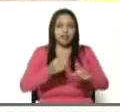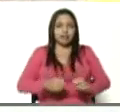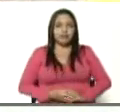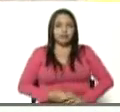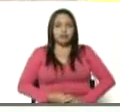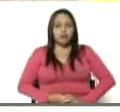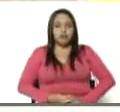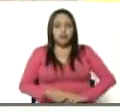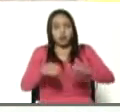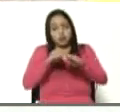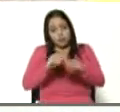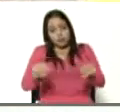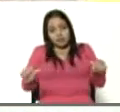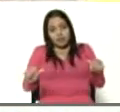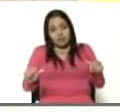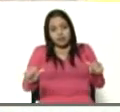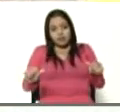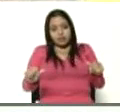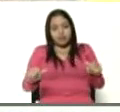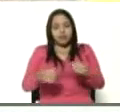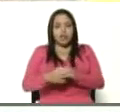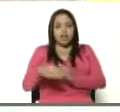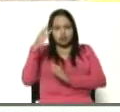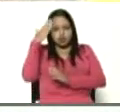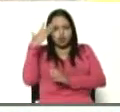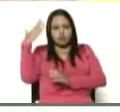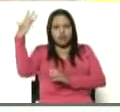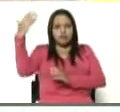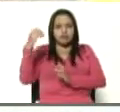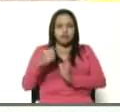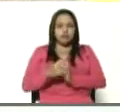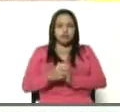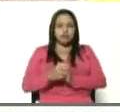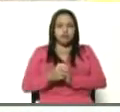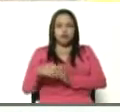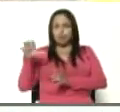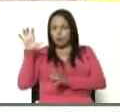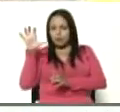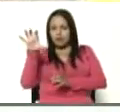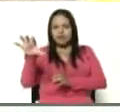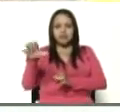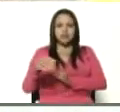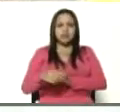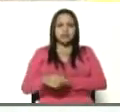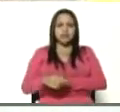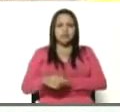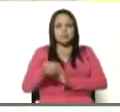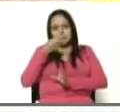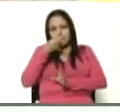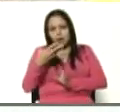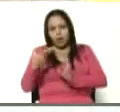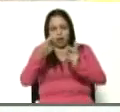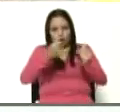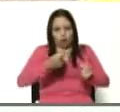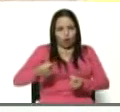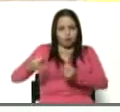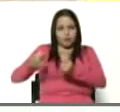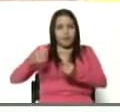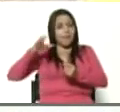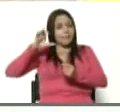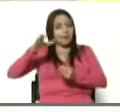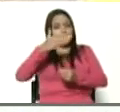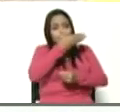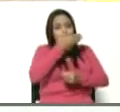los pies sobre la tierra, soñando en un país próspero, en un país